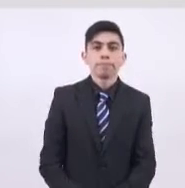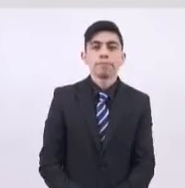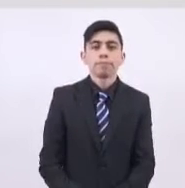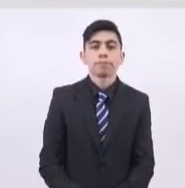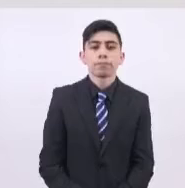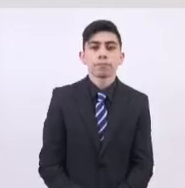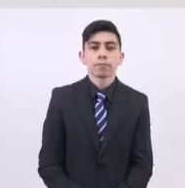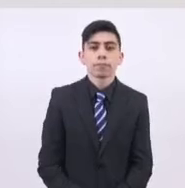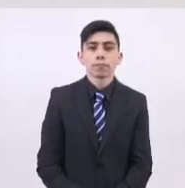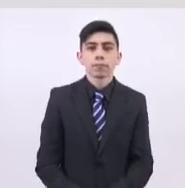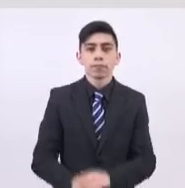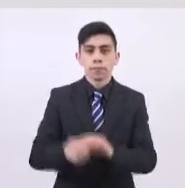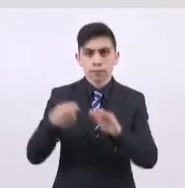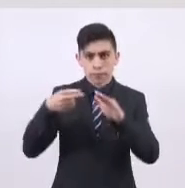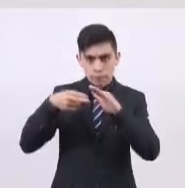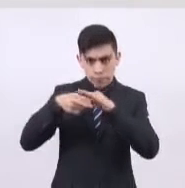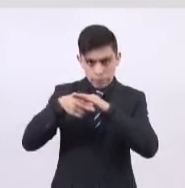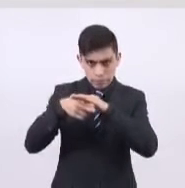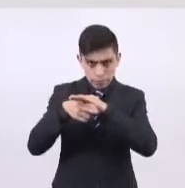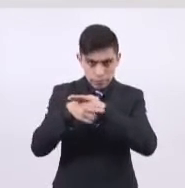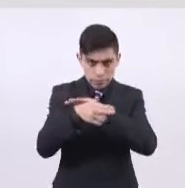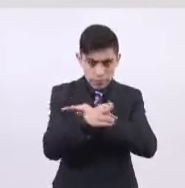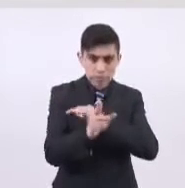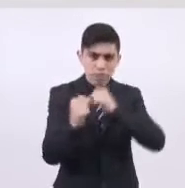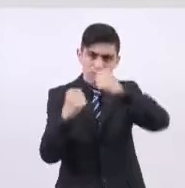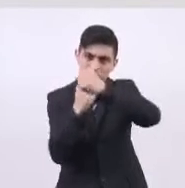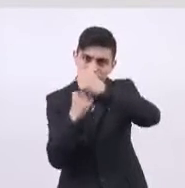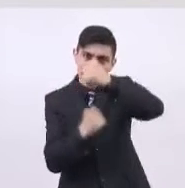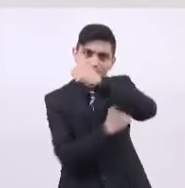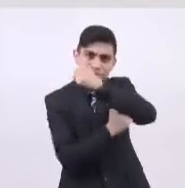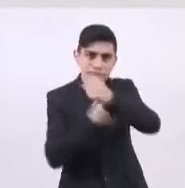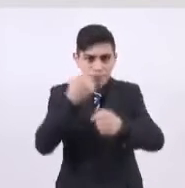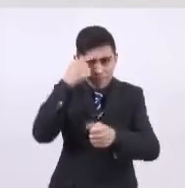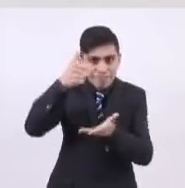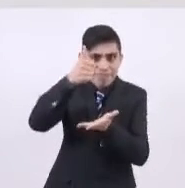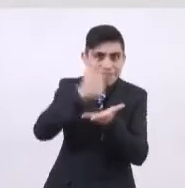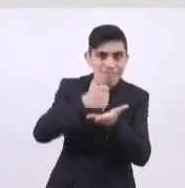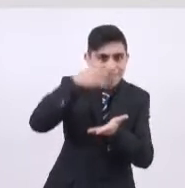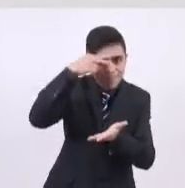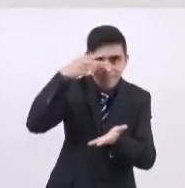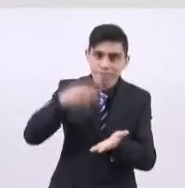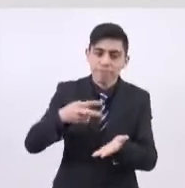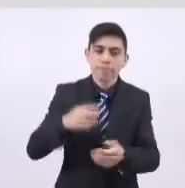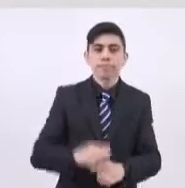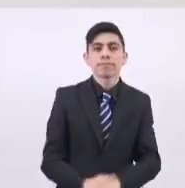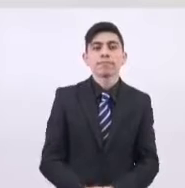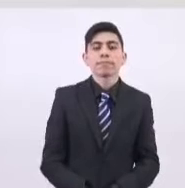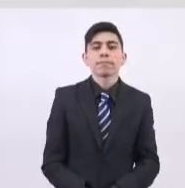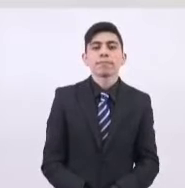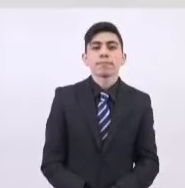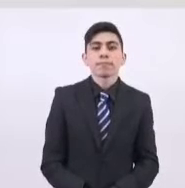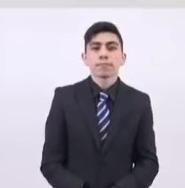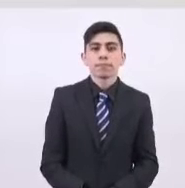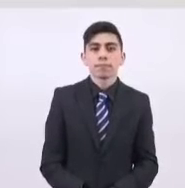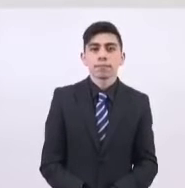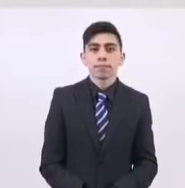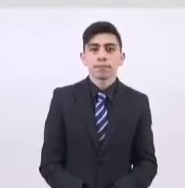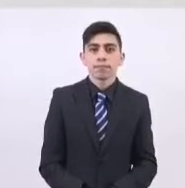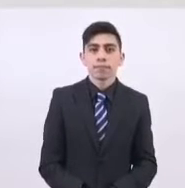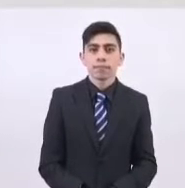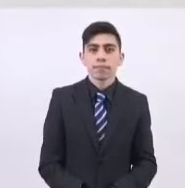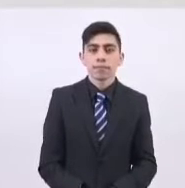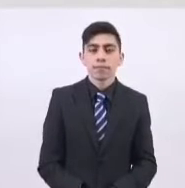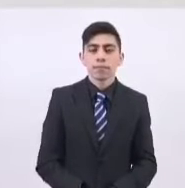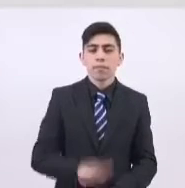El metro es la columna vertebral de la movilidad de la ciudad y de la zona metropolitana. Es el integrador de la